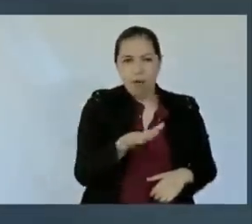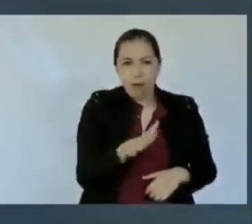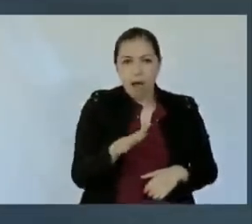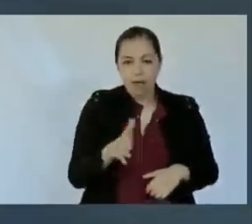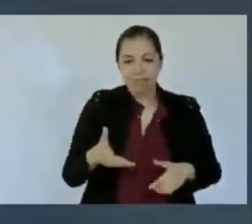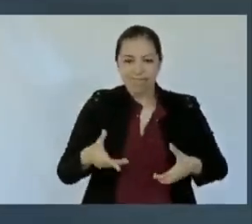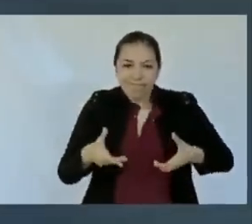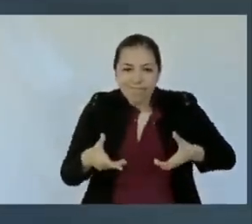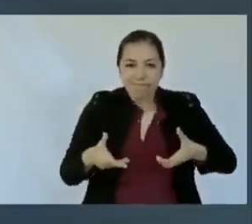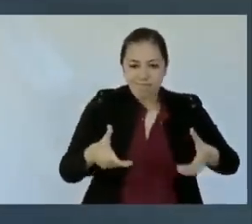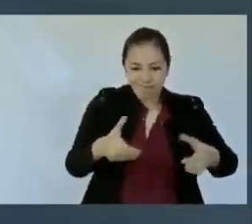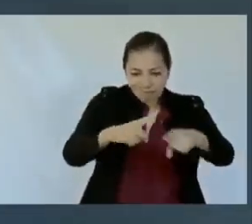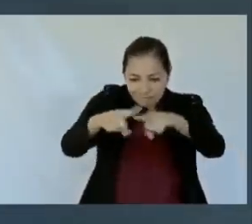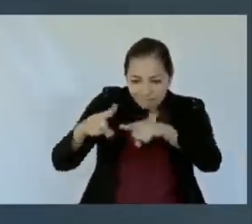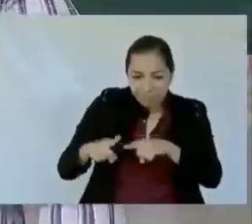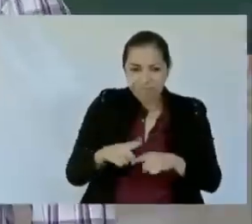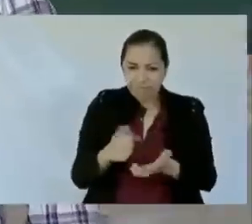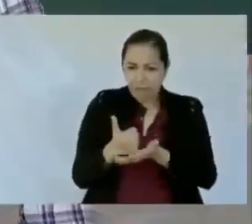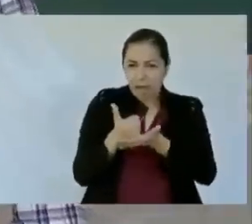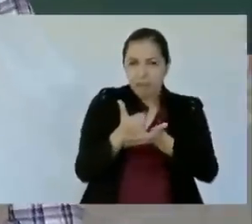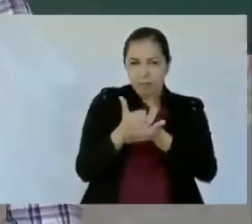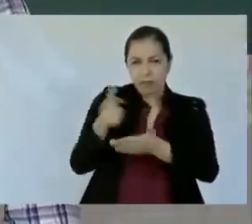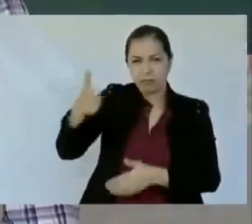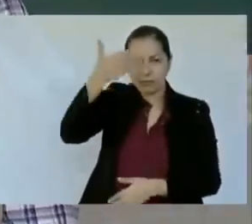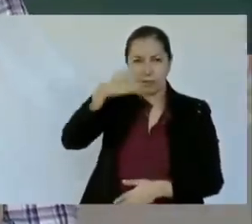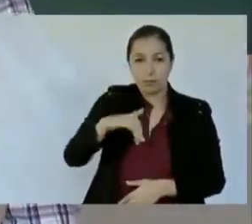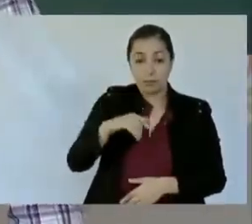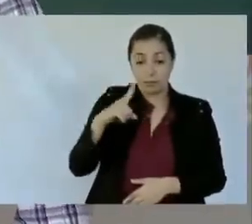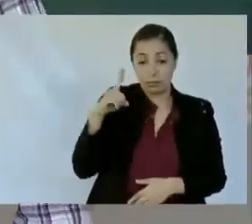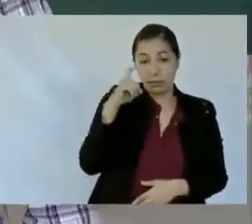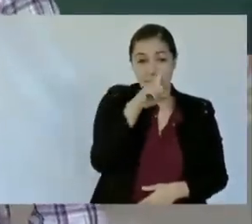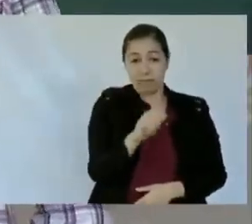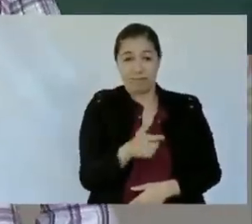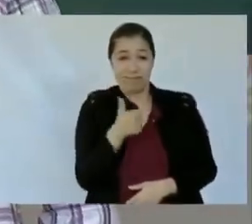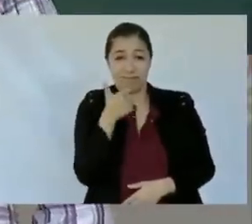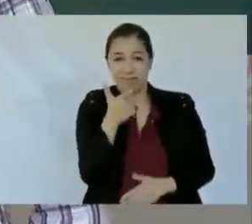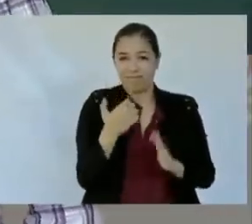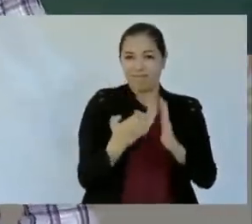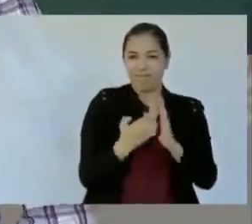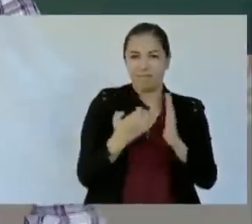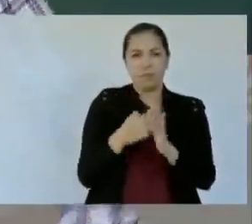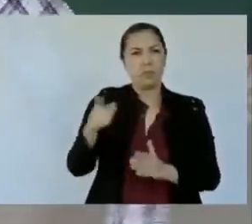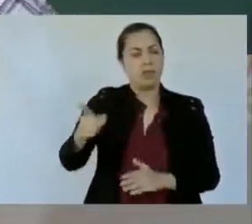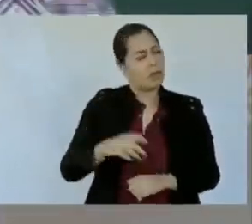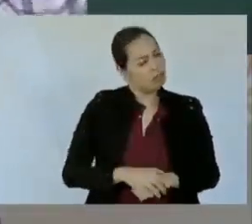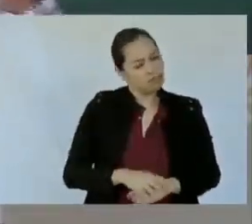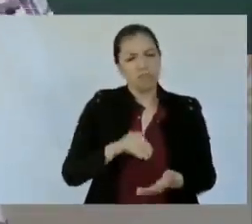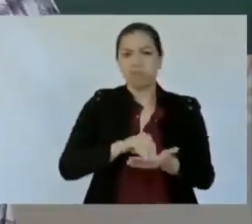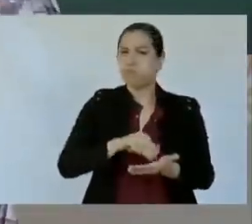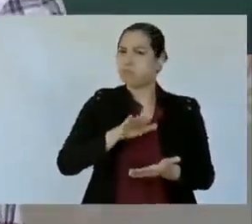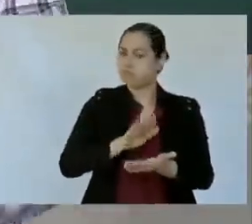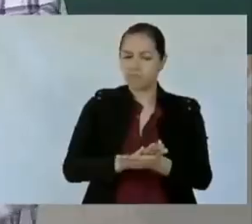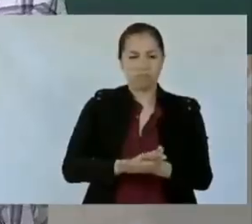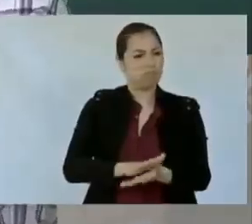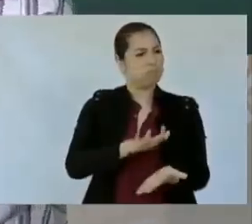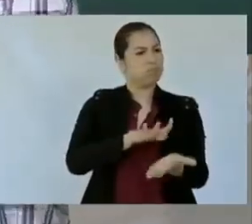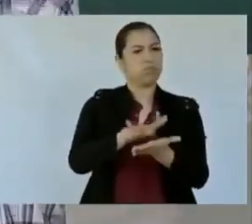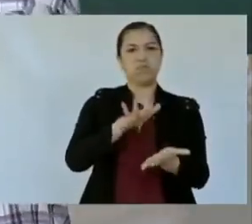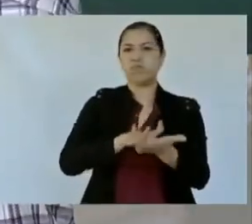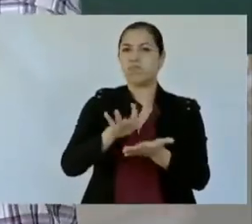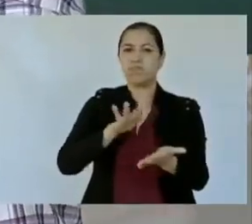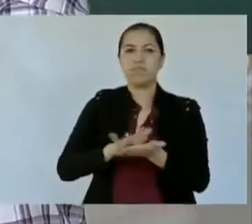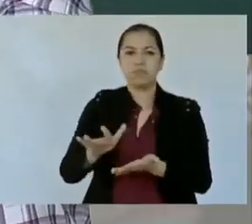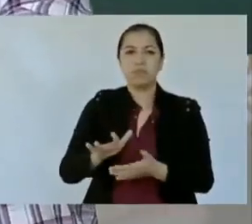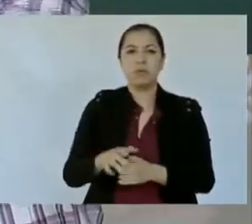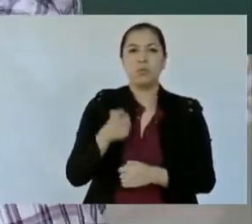económicas, usted le está apostando. O sea, no está sacrificando, al contrario, está priorizando las obras